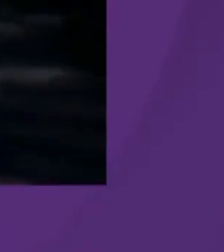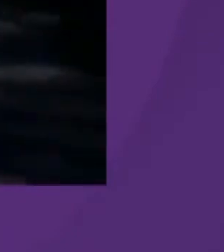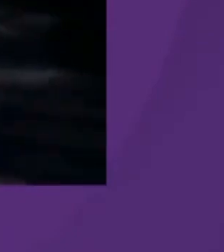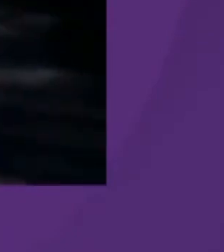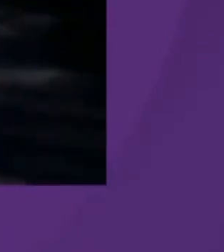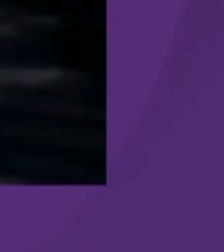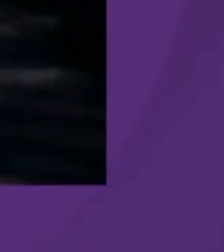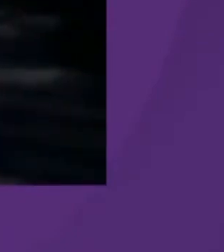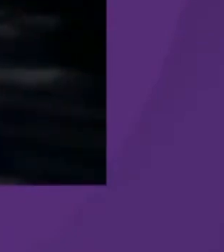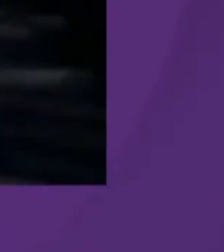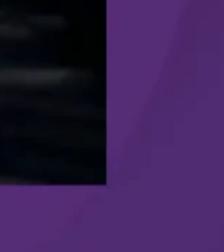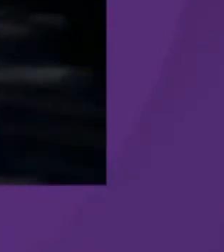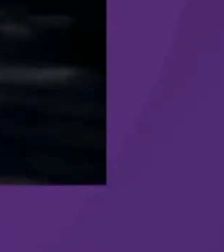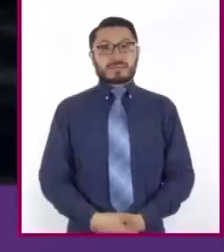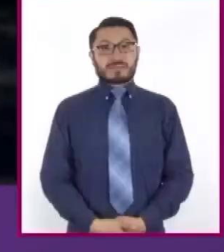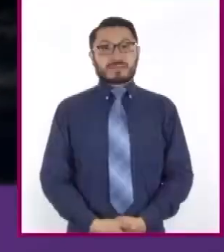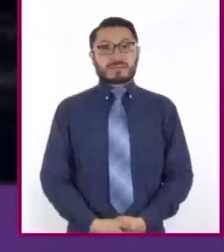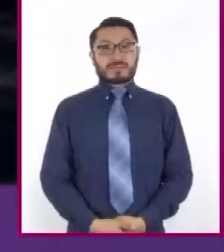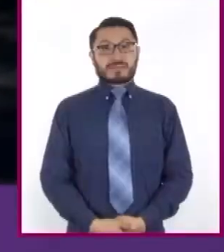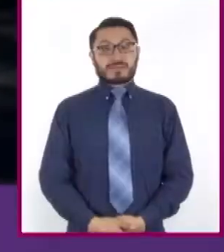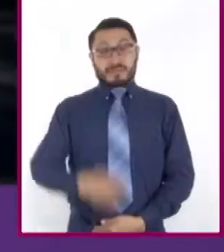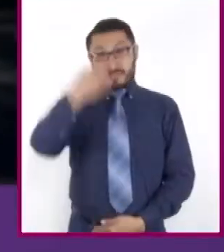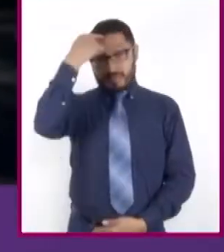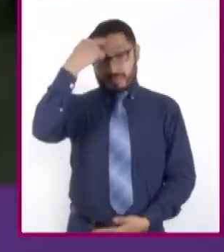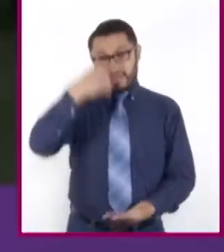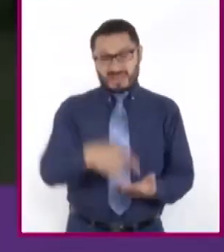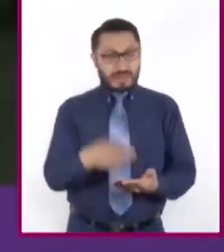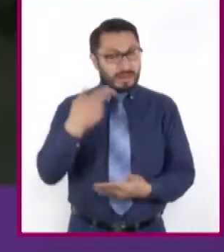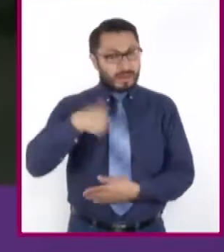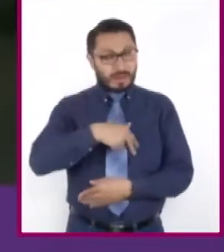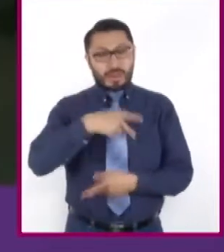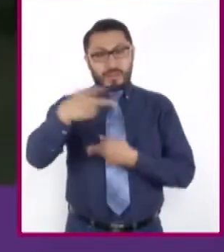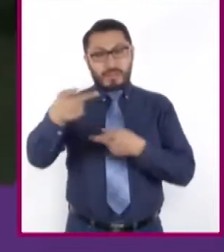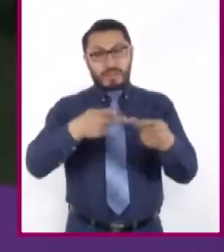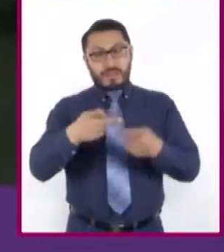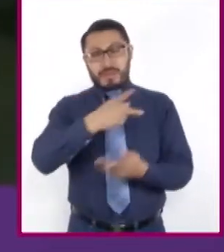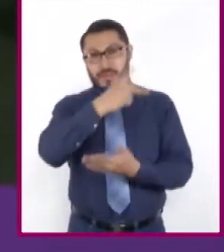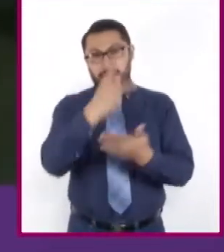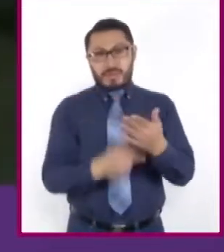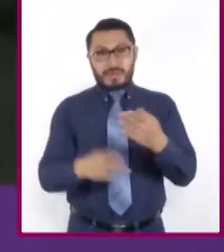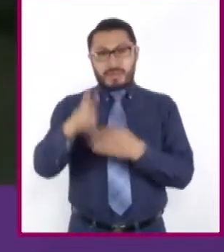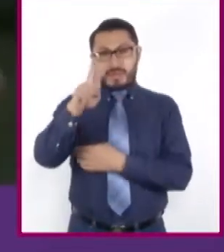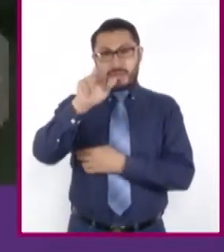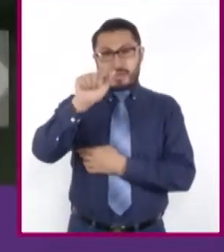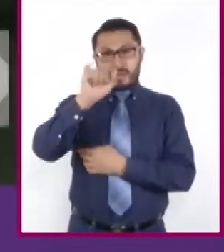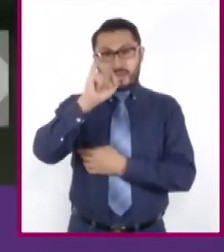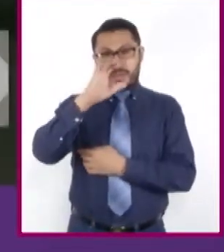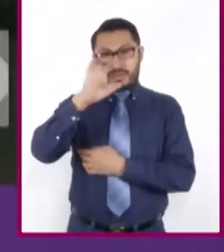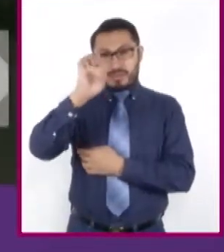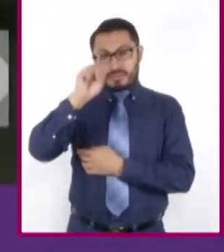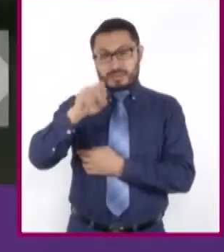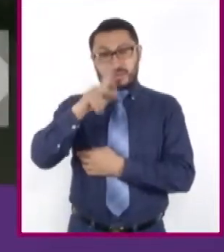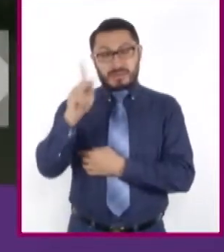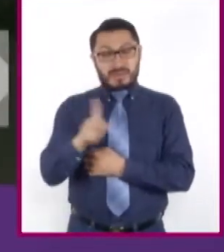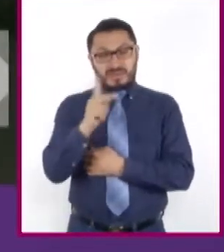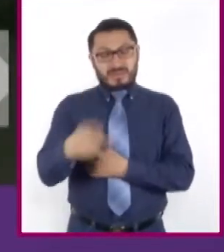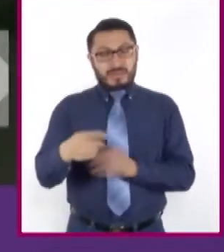Lo que hemos preparado es parte del programa Raíces del Pueblo, en donde presentamos una boda indígena en Chicontepec.